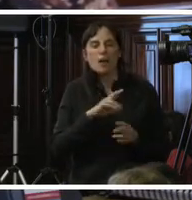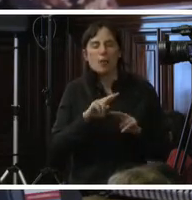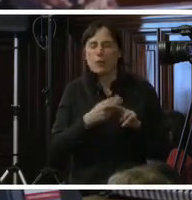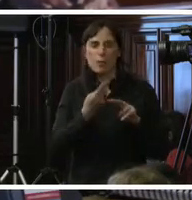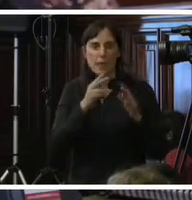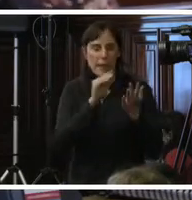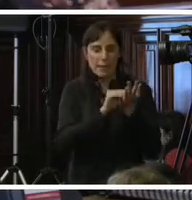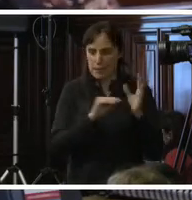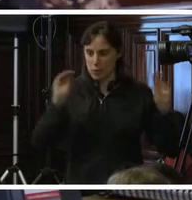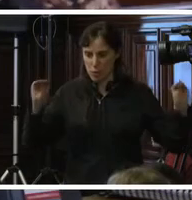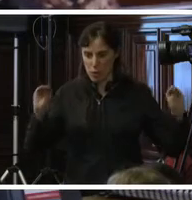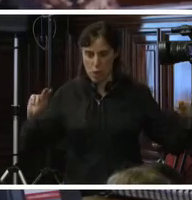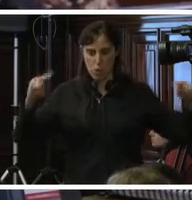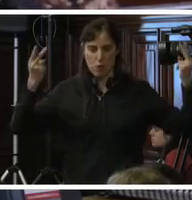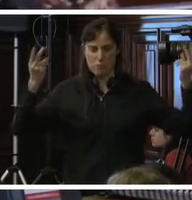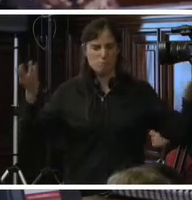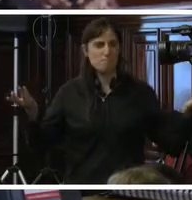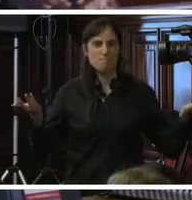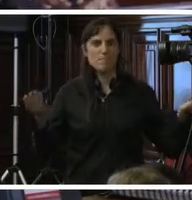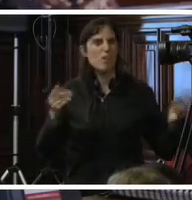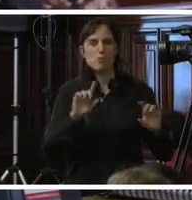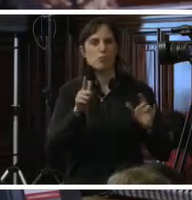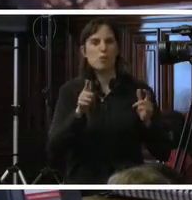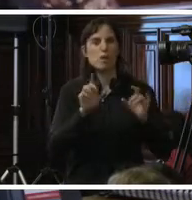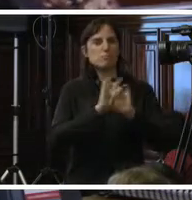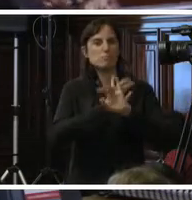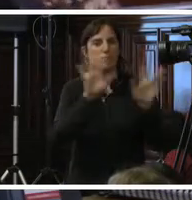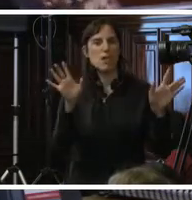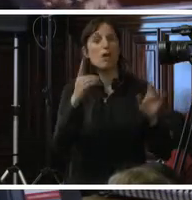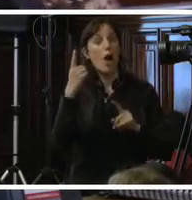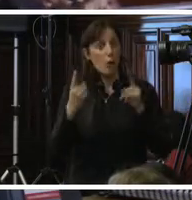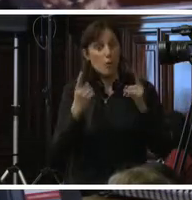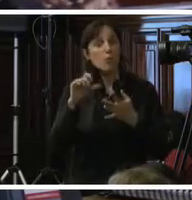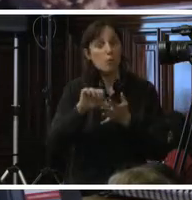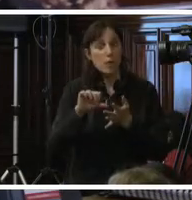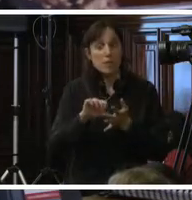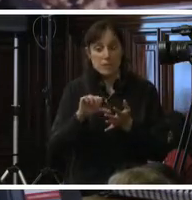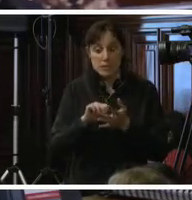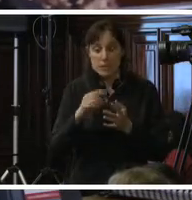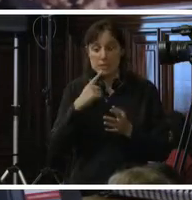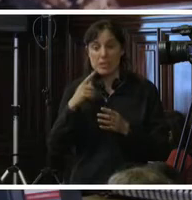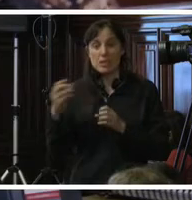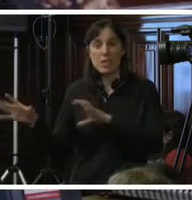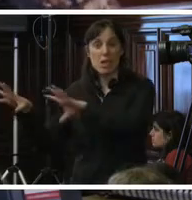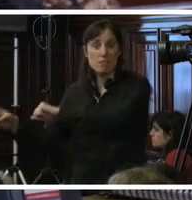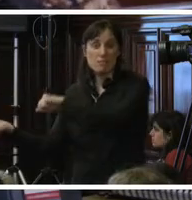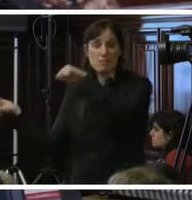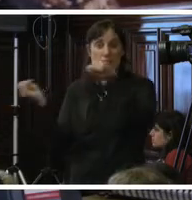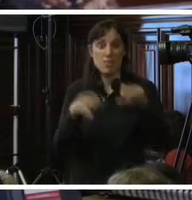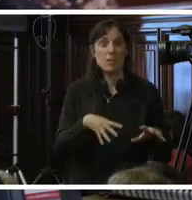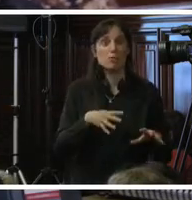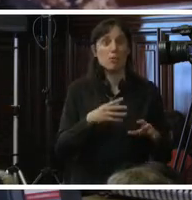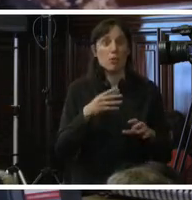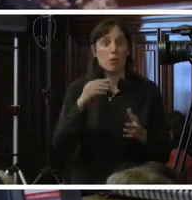registro que no permiten tener claridad, pero en algunos países los datos de trata interna superan los datos de trata